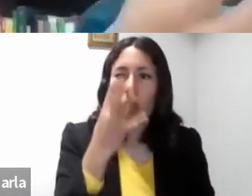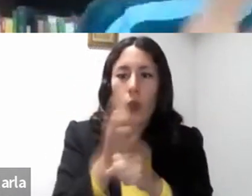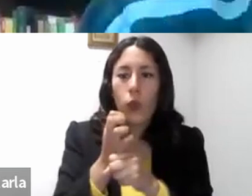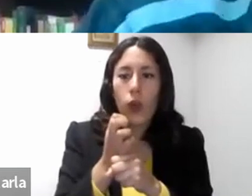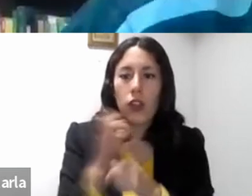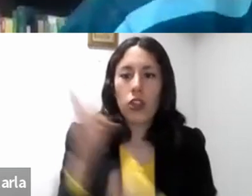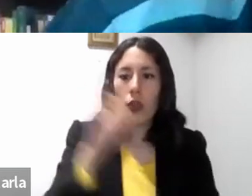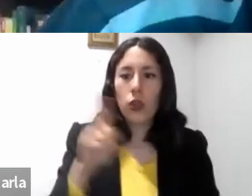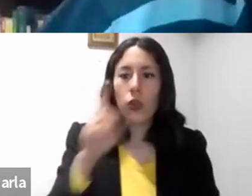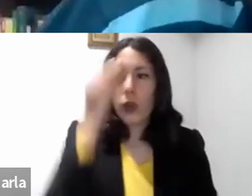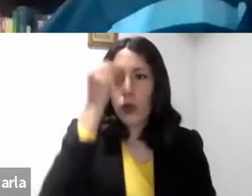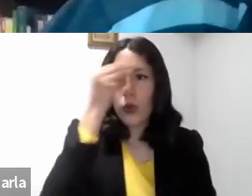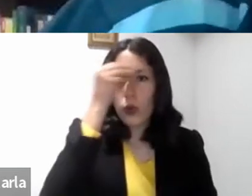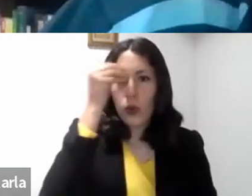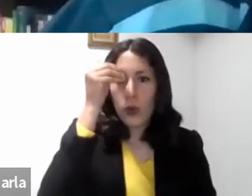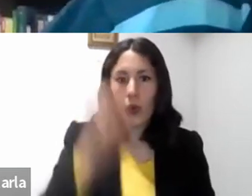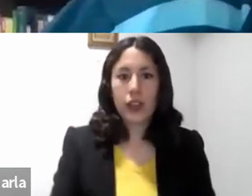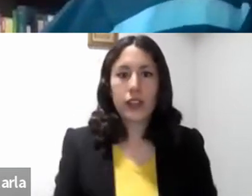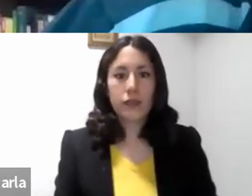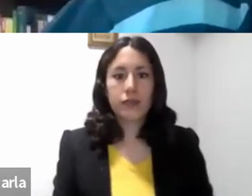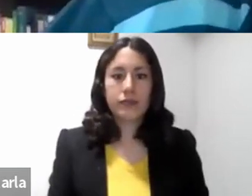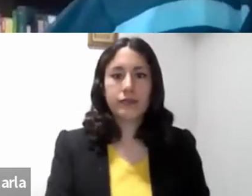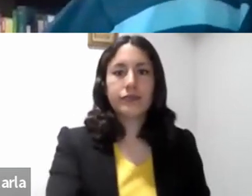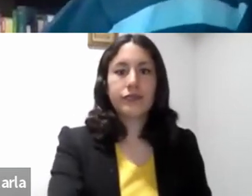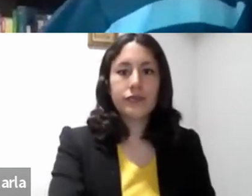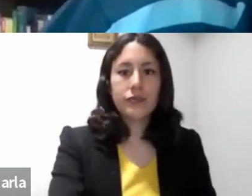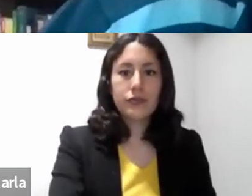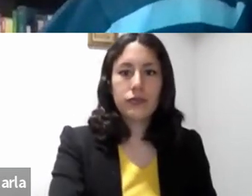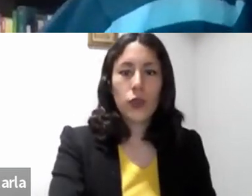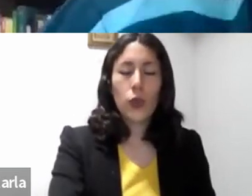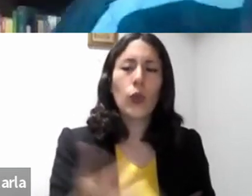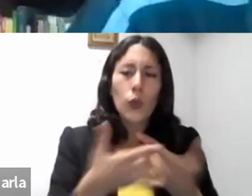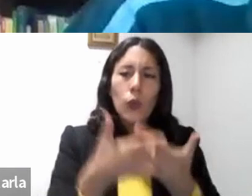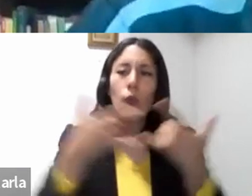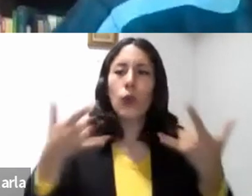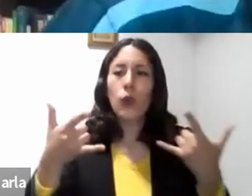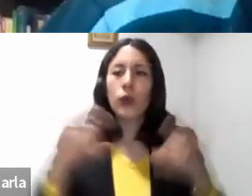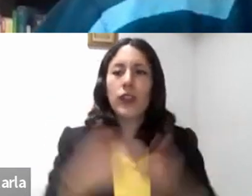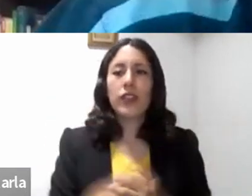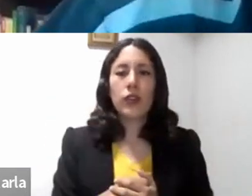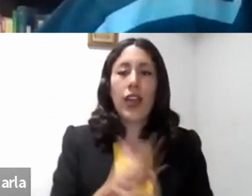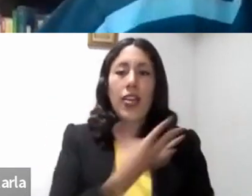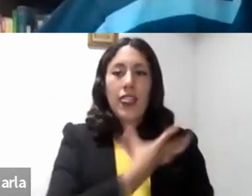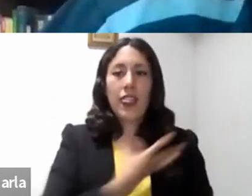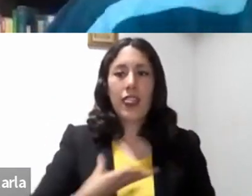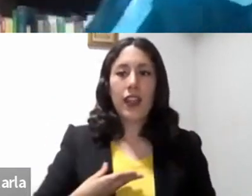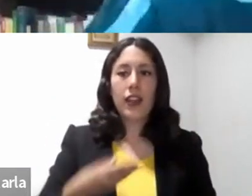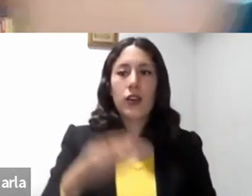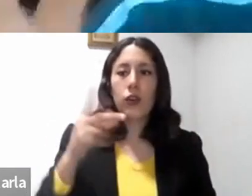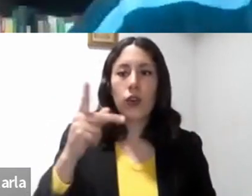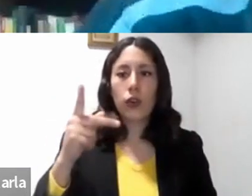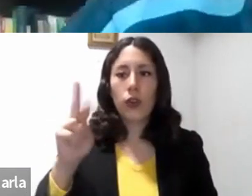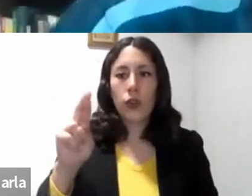que trata básicamente de una historia que ustedes seguramente conocen muy bien, la historia de la parábola del hijo pródigo. Yo